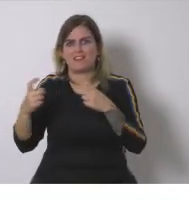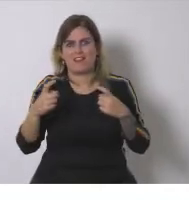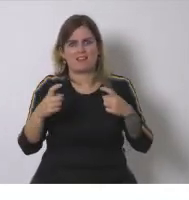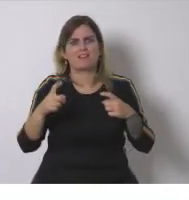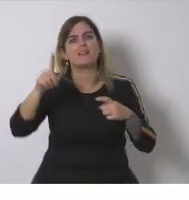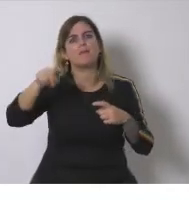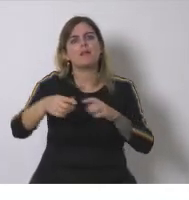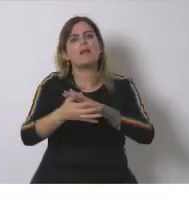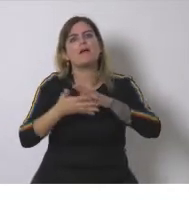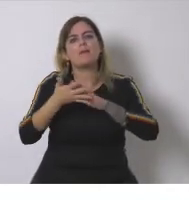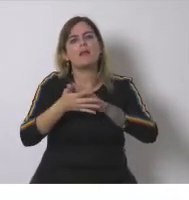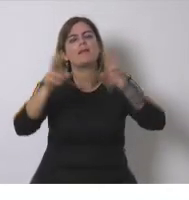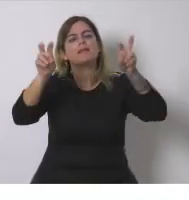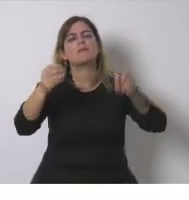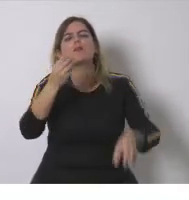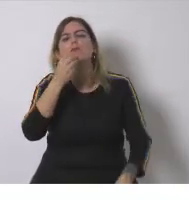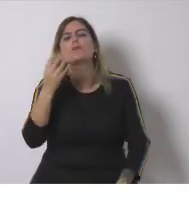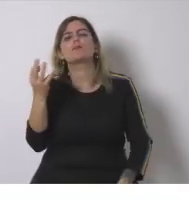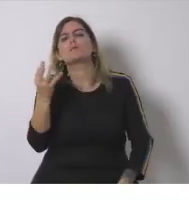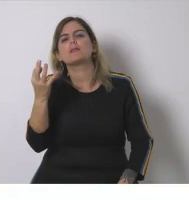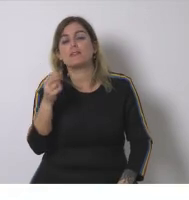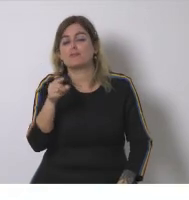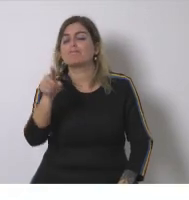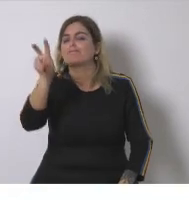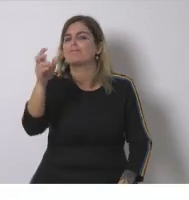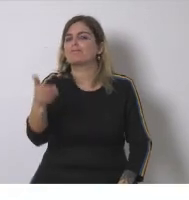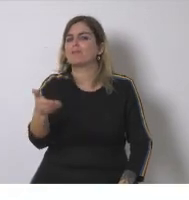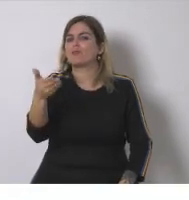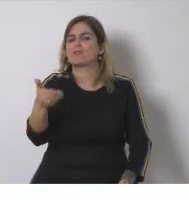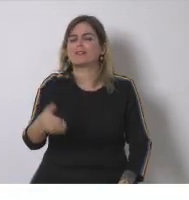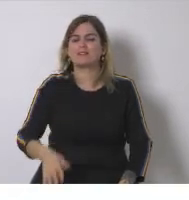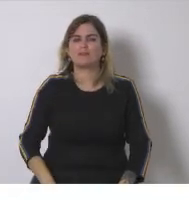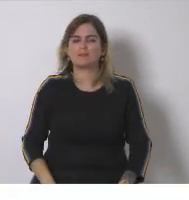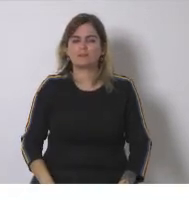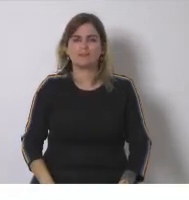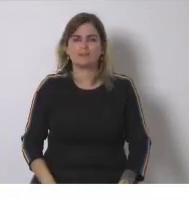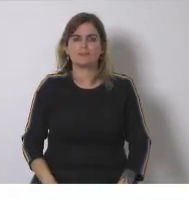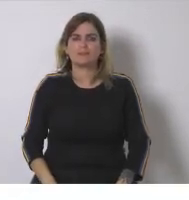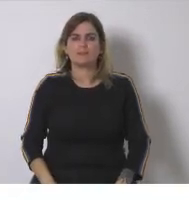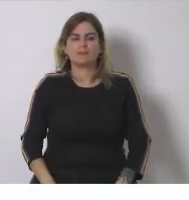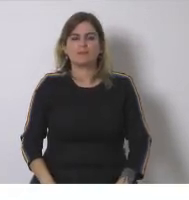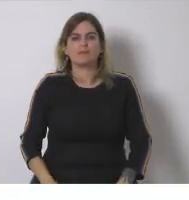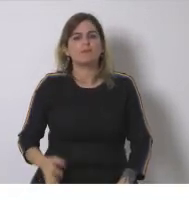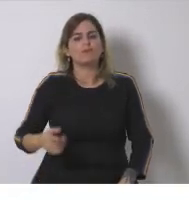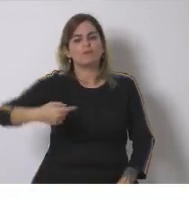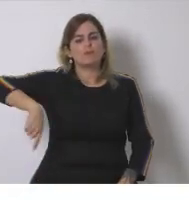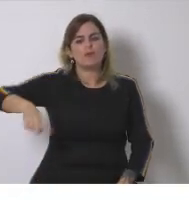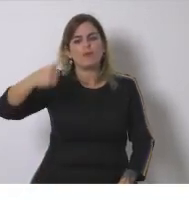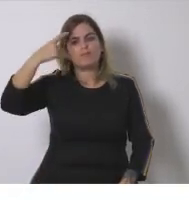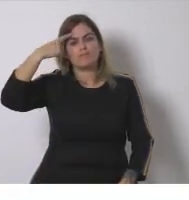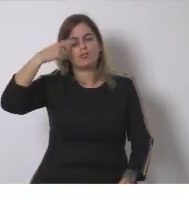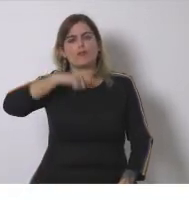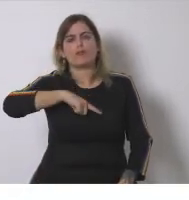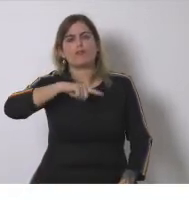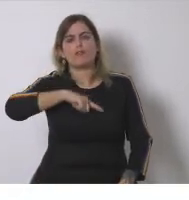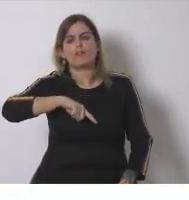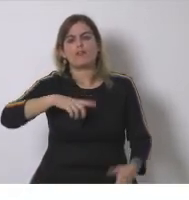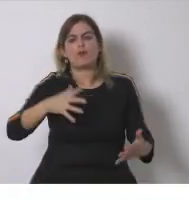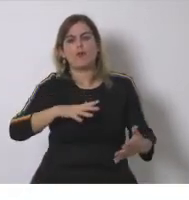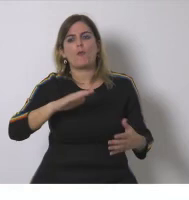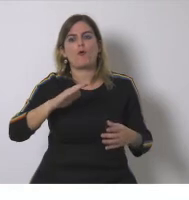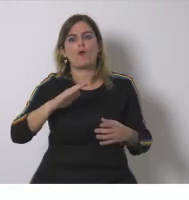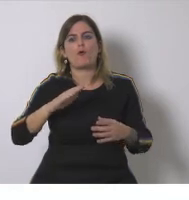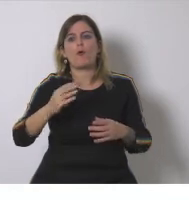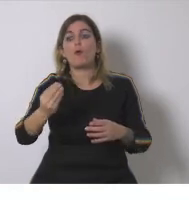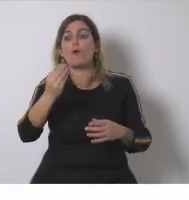kilo de verdura y creo que sería importante incorporar el concepto de lo que comemos